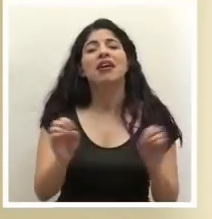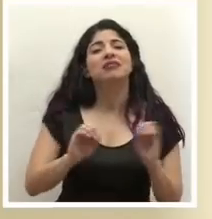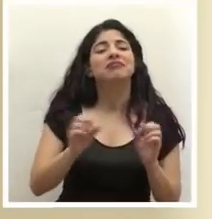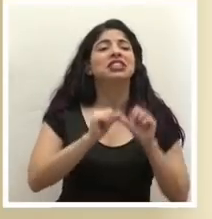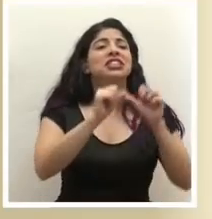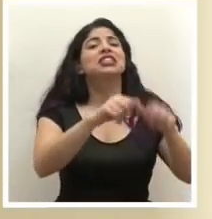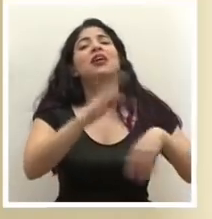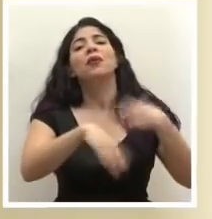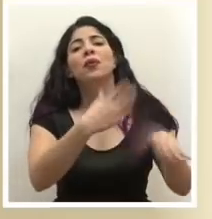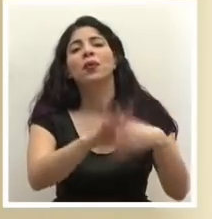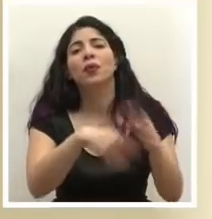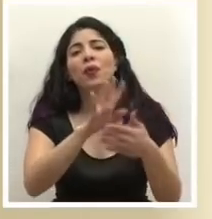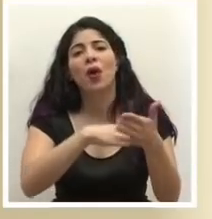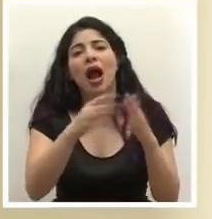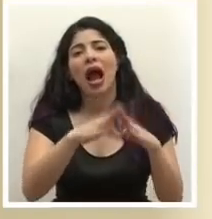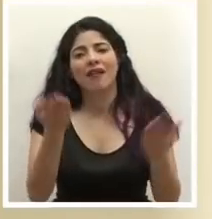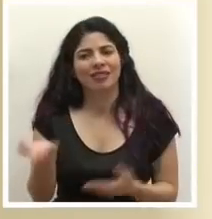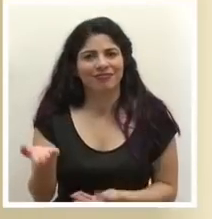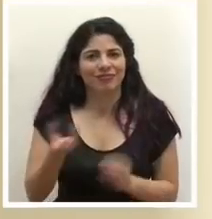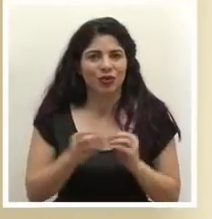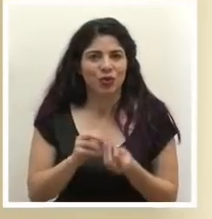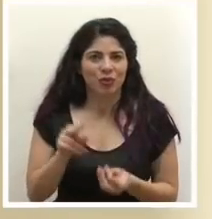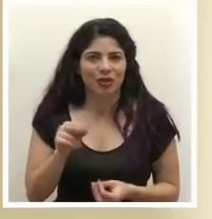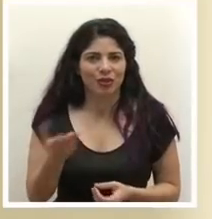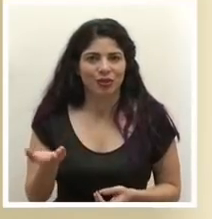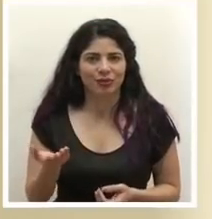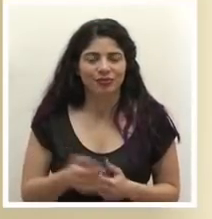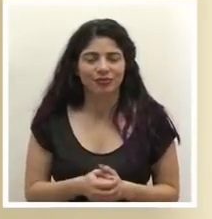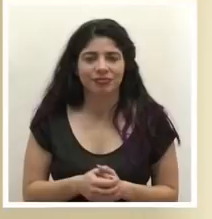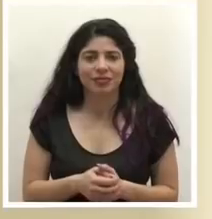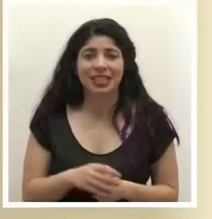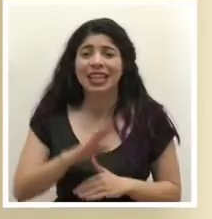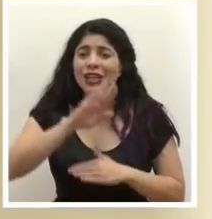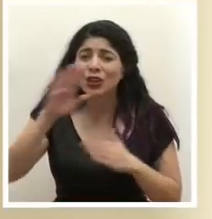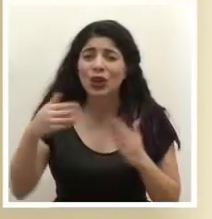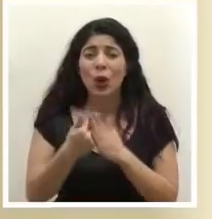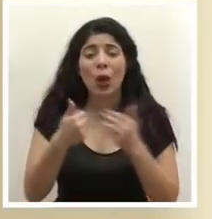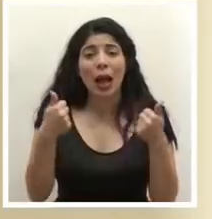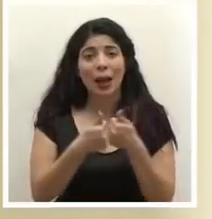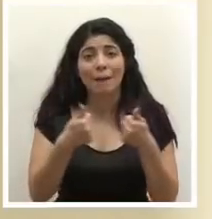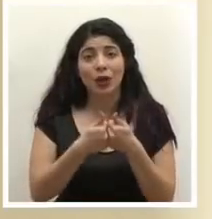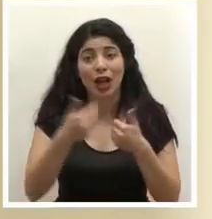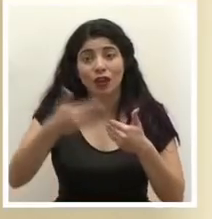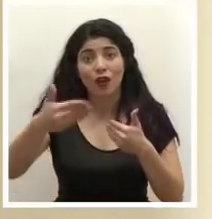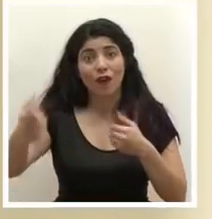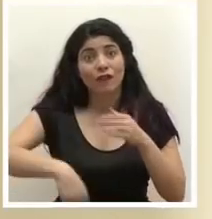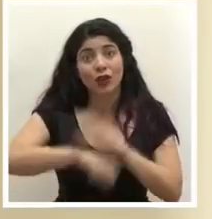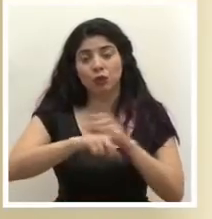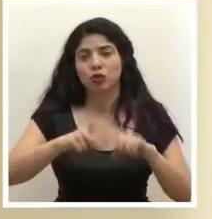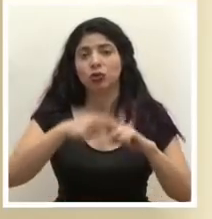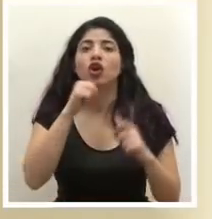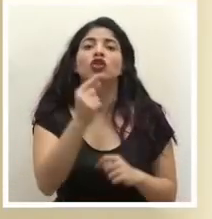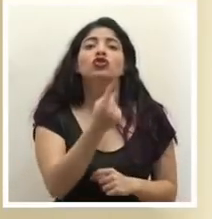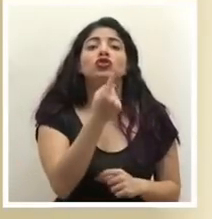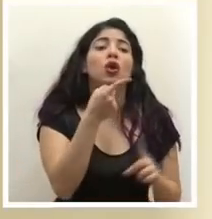seguimos con el cronograma de apertura y son todos los campeonatos los que se suspenden no es que se